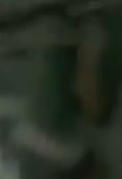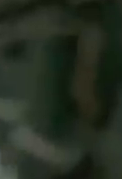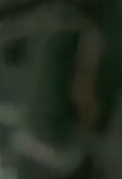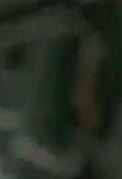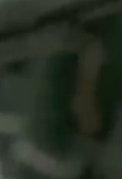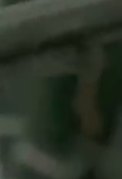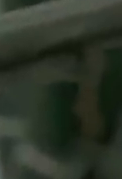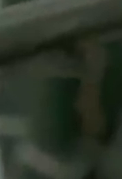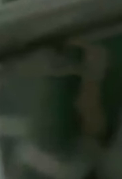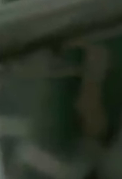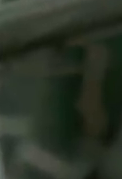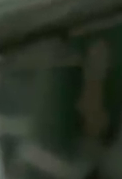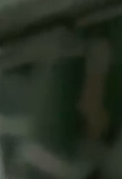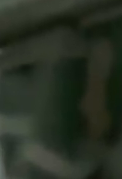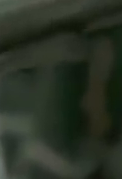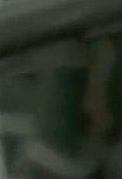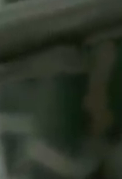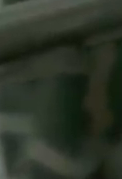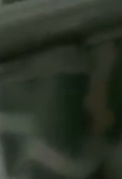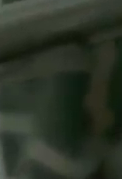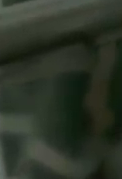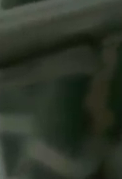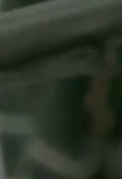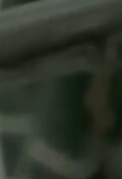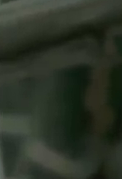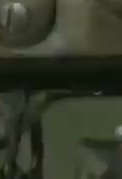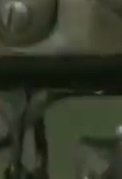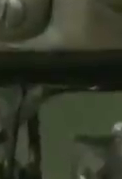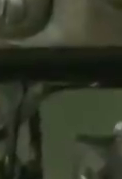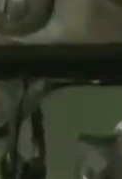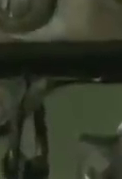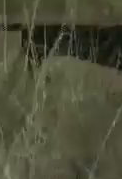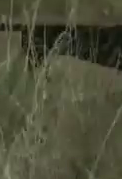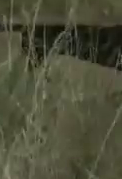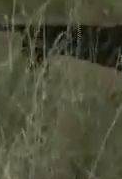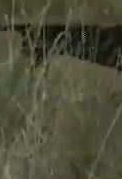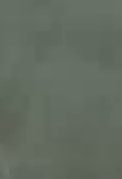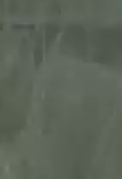ningún otro batallón tiene mejores armas que su batallón rifle y ni así